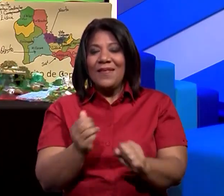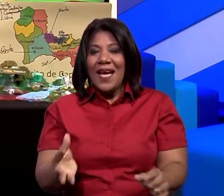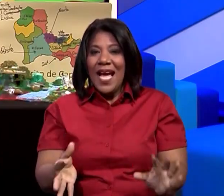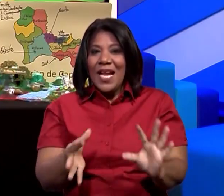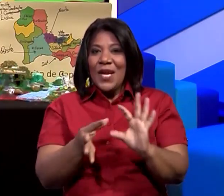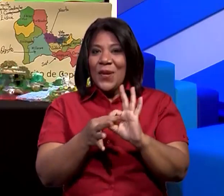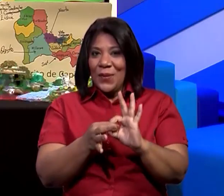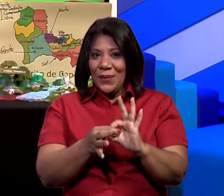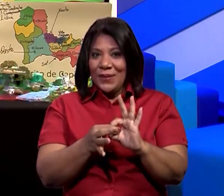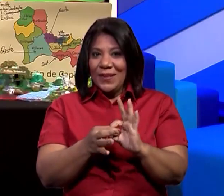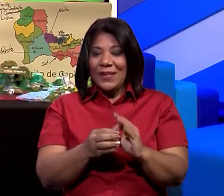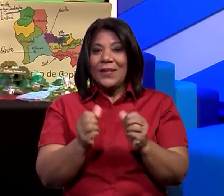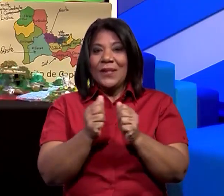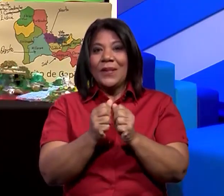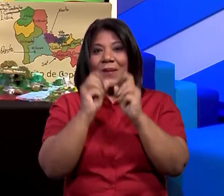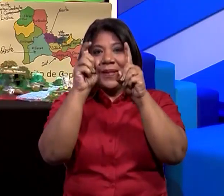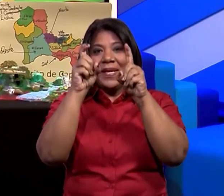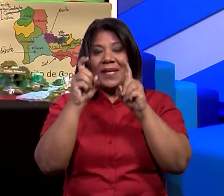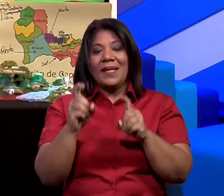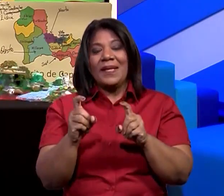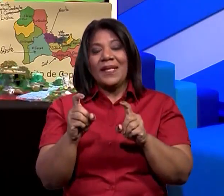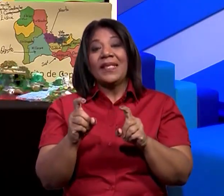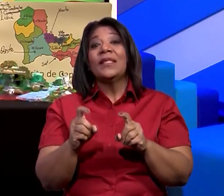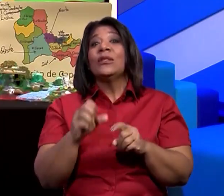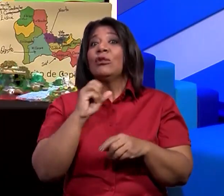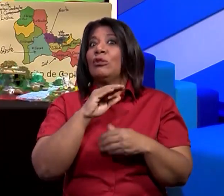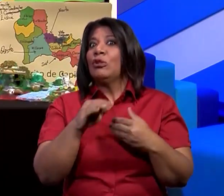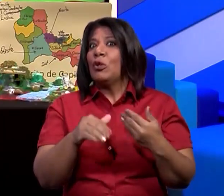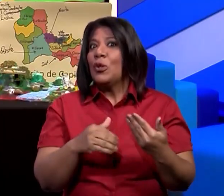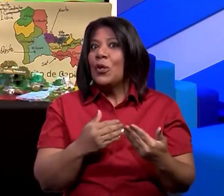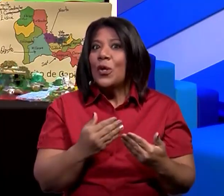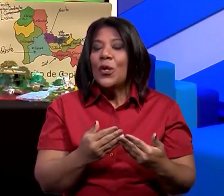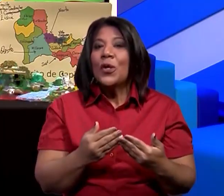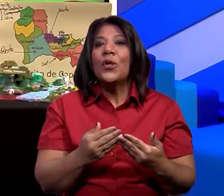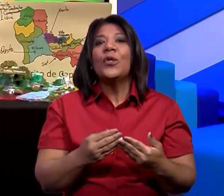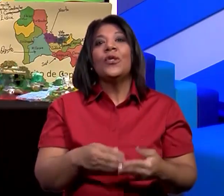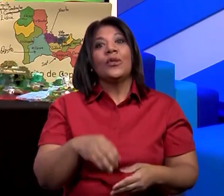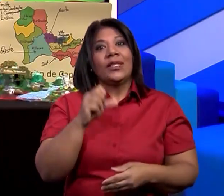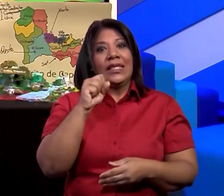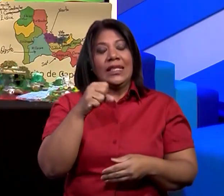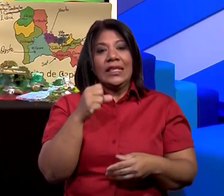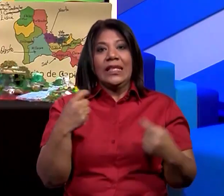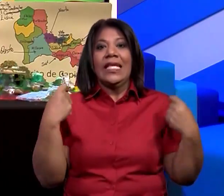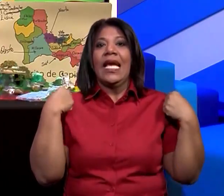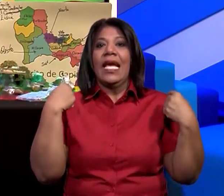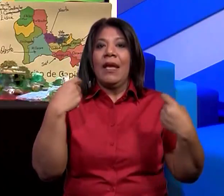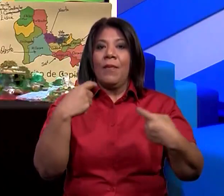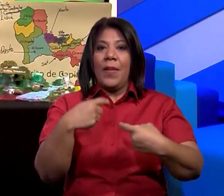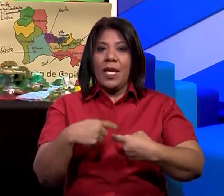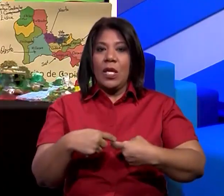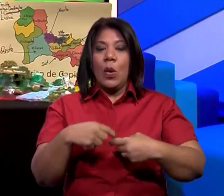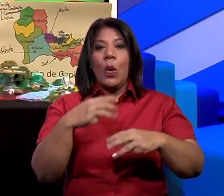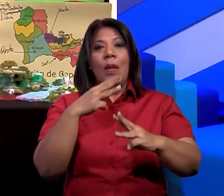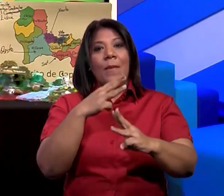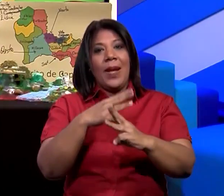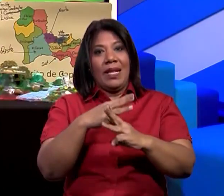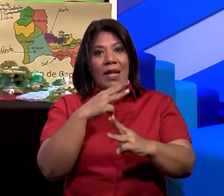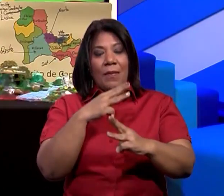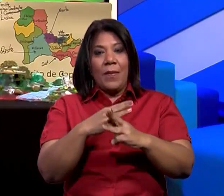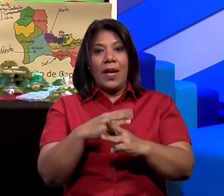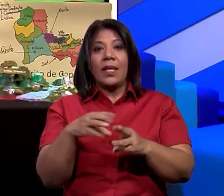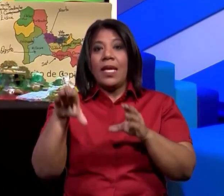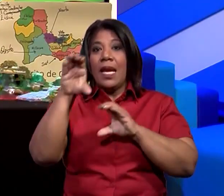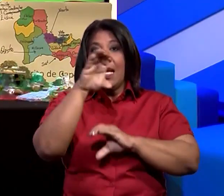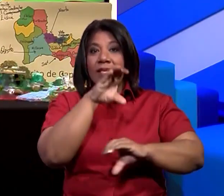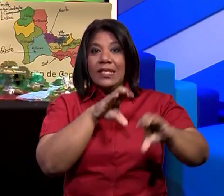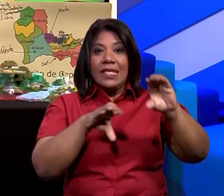educación especial, correlacionando todas las materias. Podemos correlacionar español, matemáticas, ciencias